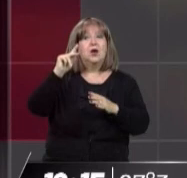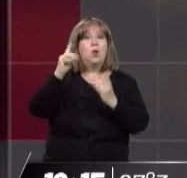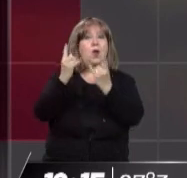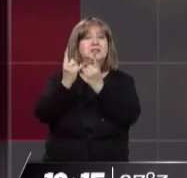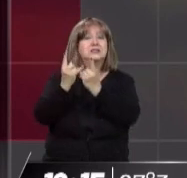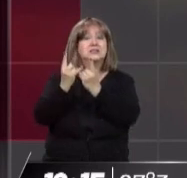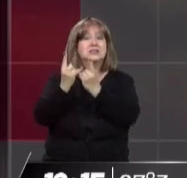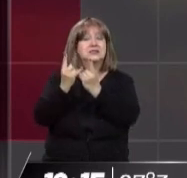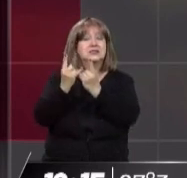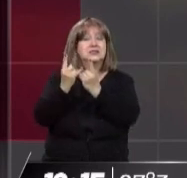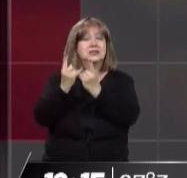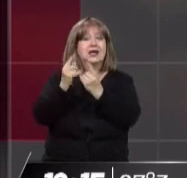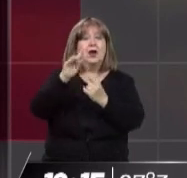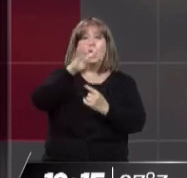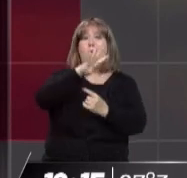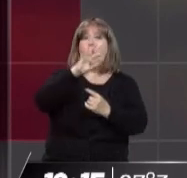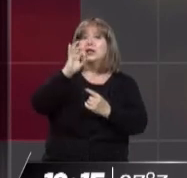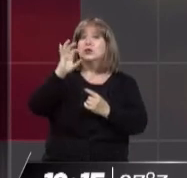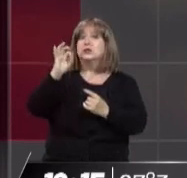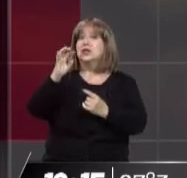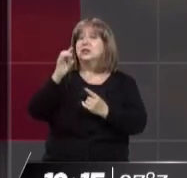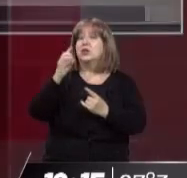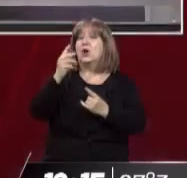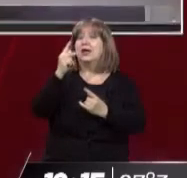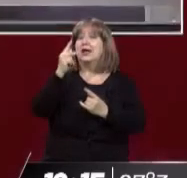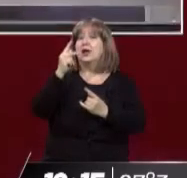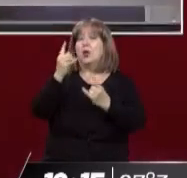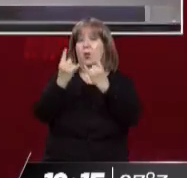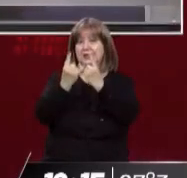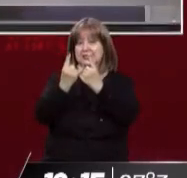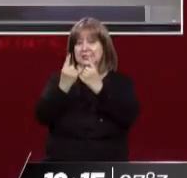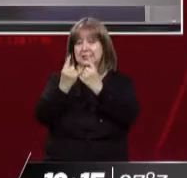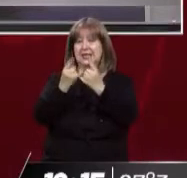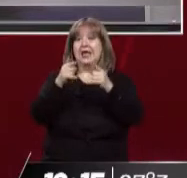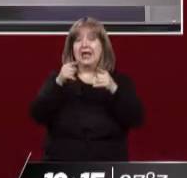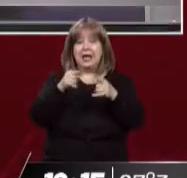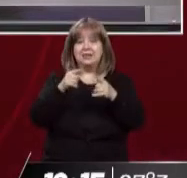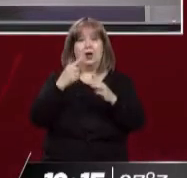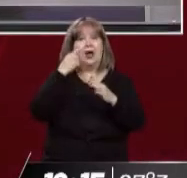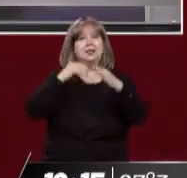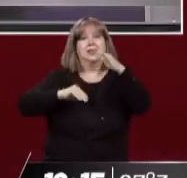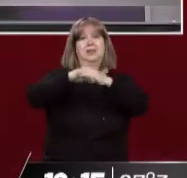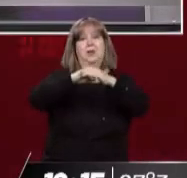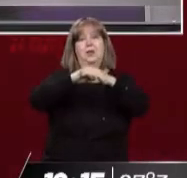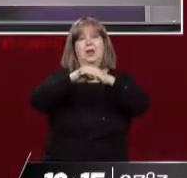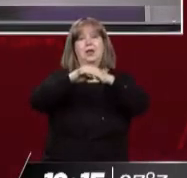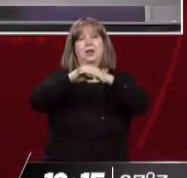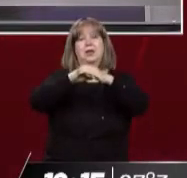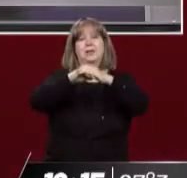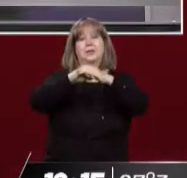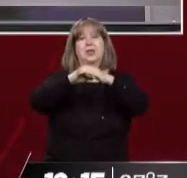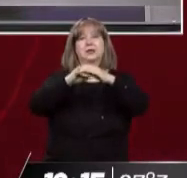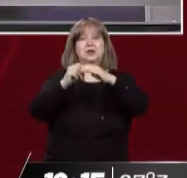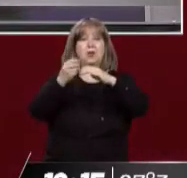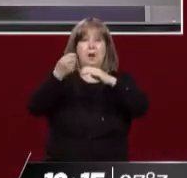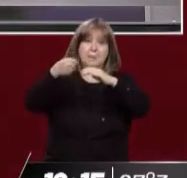estas personas? Bueno, son usuarios en un grupo muy minúsculo, cercano al 7% de los que están en ese nivel 3. Bueno,